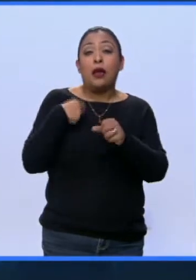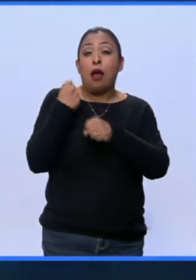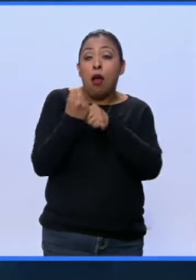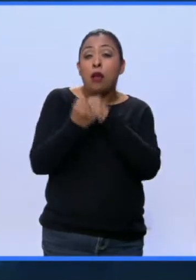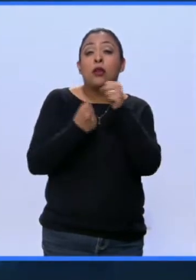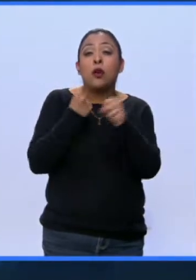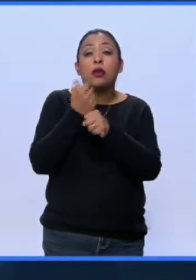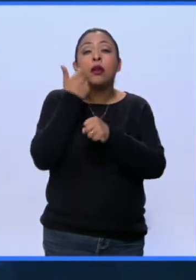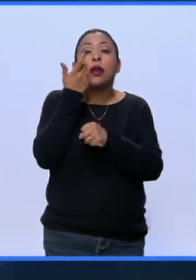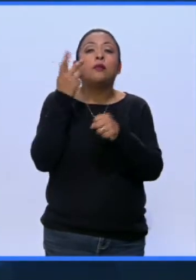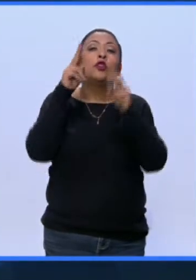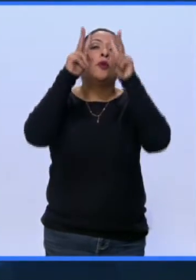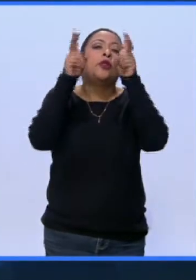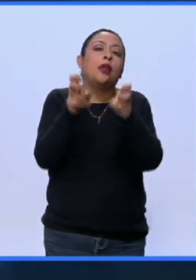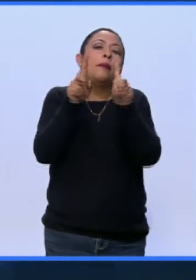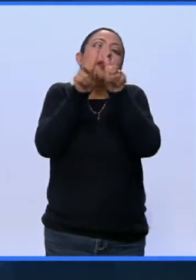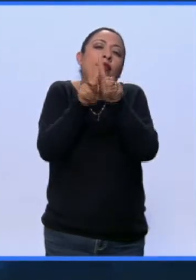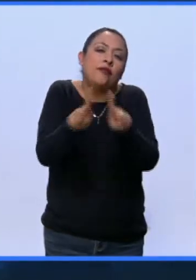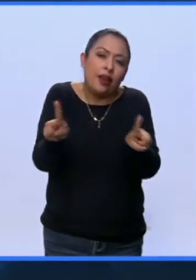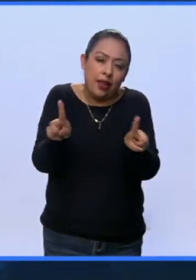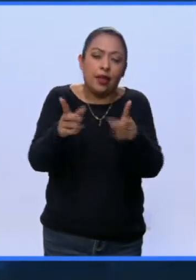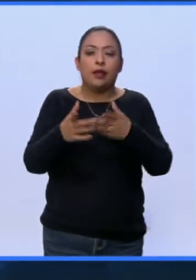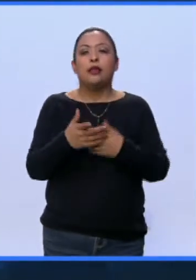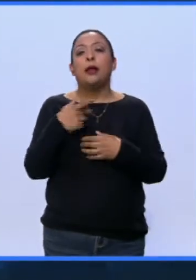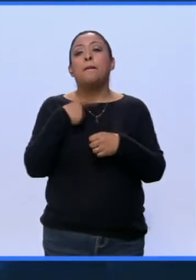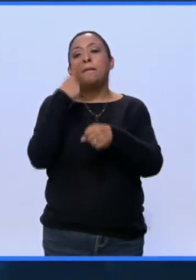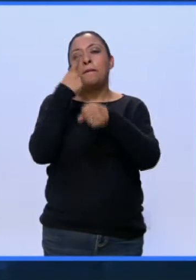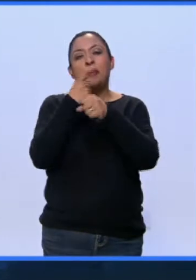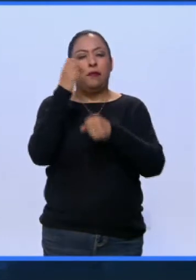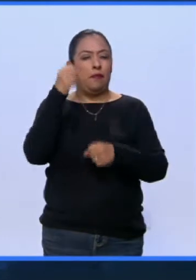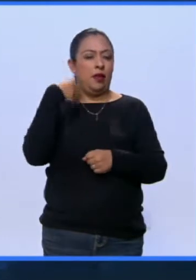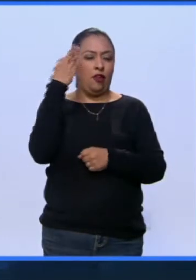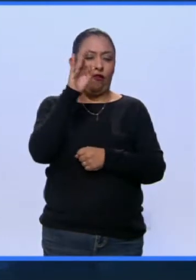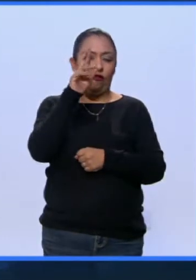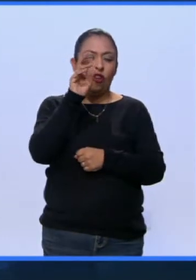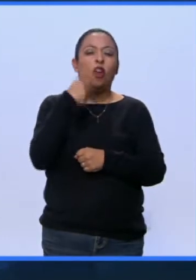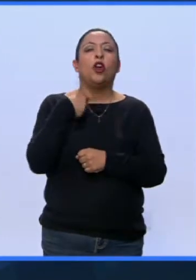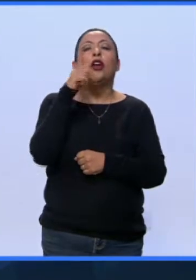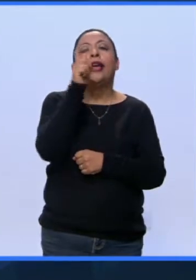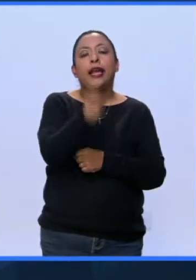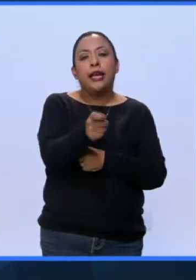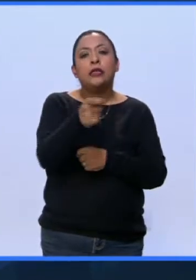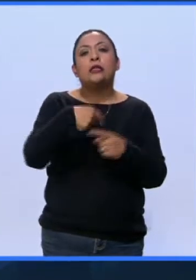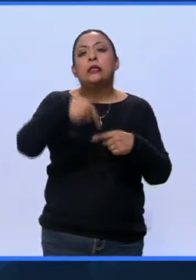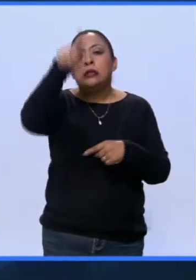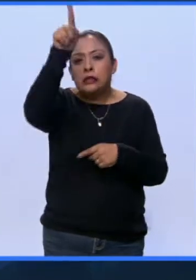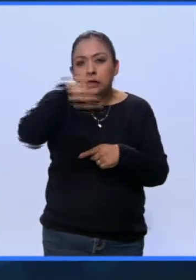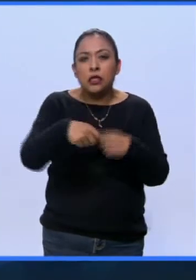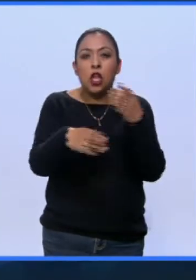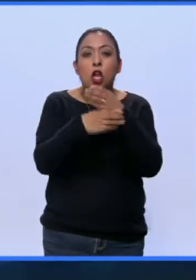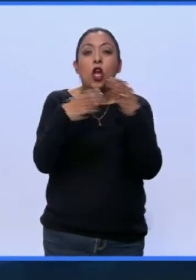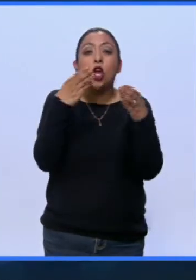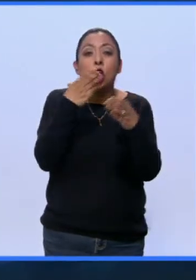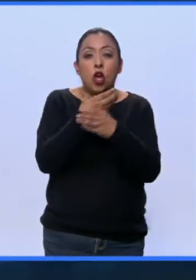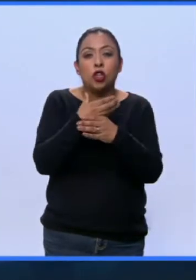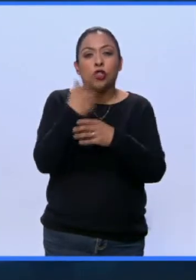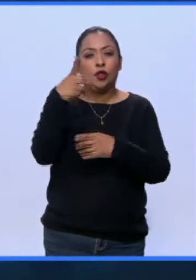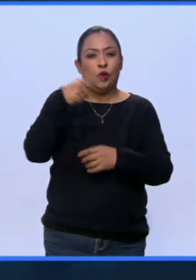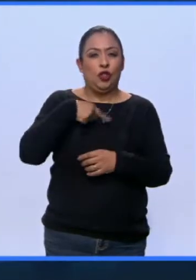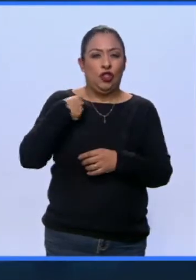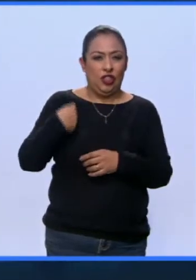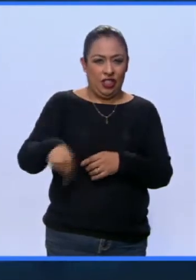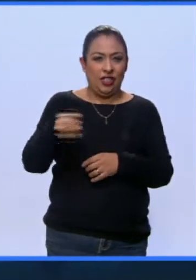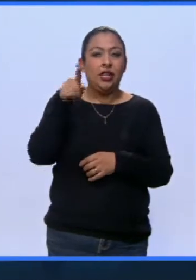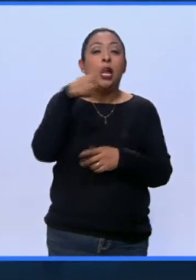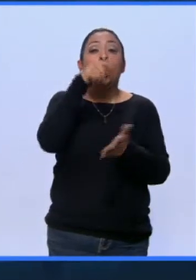tocar un tema distinto. Desde el primer foro trató de la ida y vuelta de productos en la Nau de China, lo hicimos